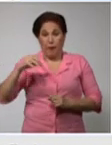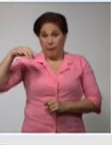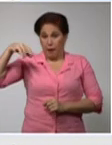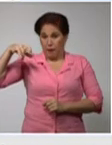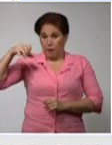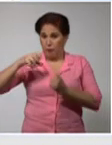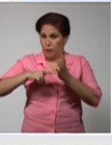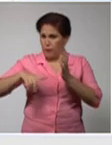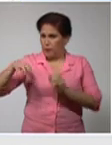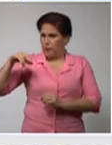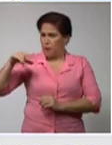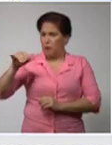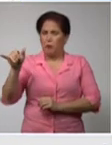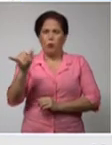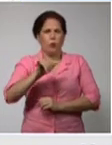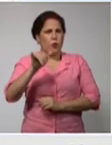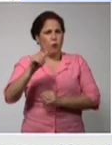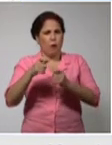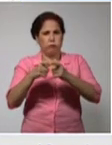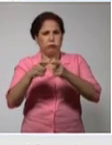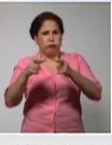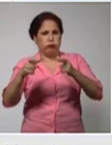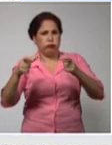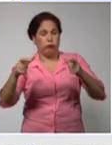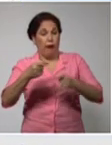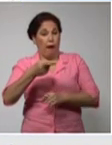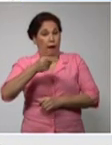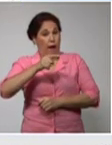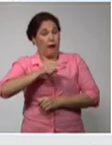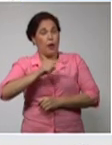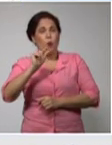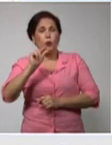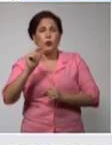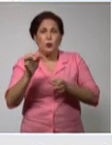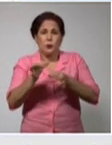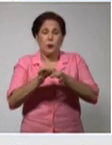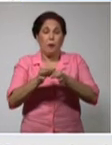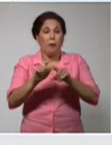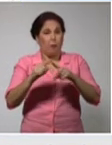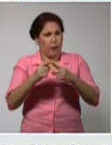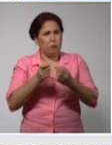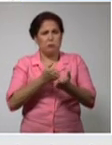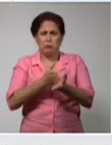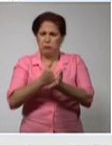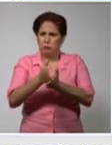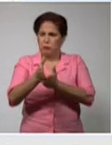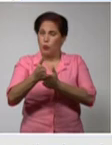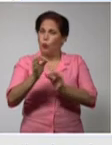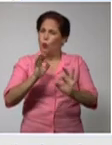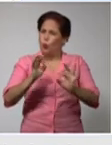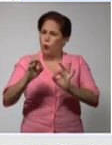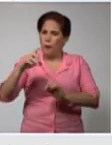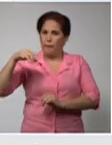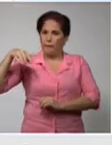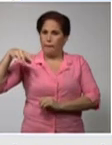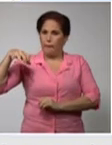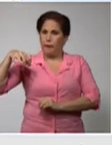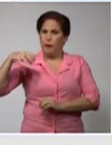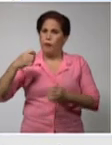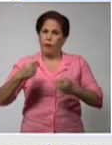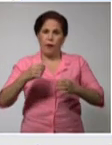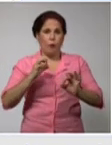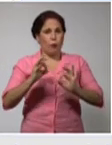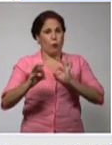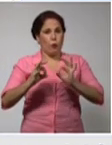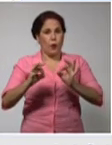mantenido una tasa elevada, ayer una disminución, pero mucho cuidado, Pinar de Río no puede